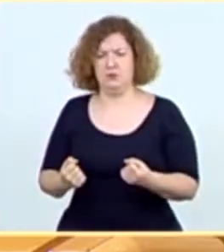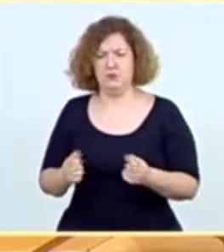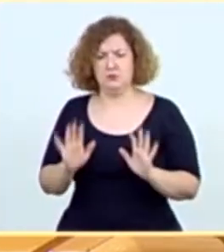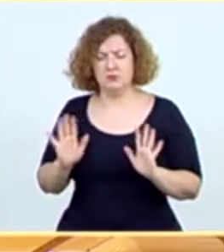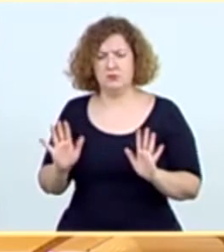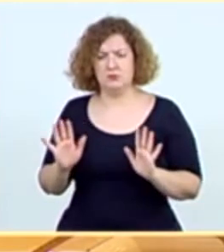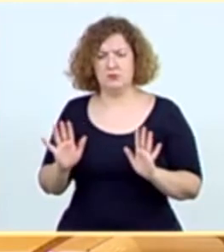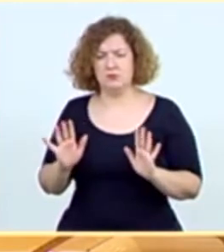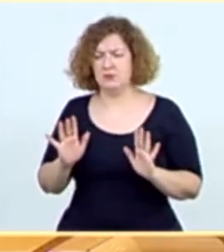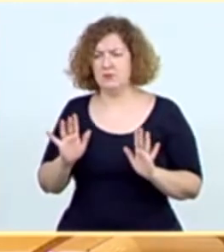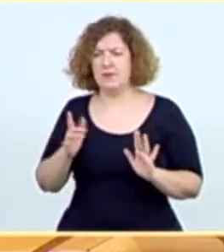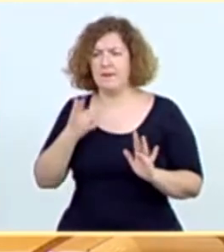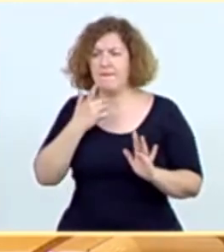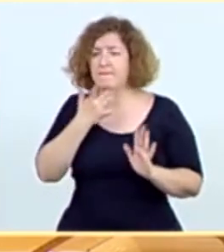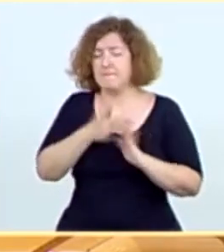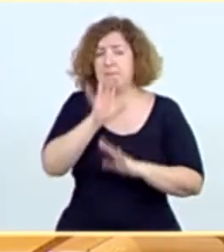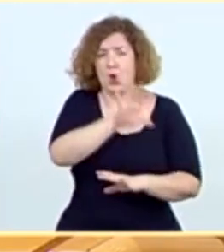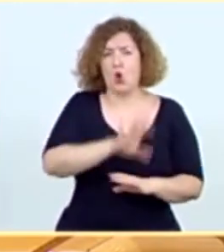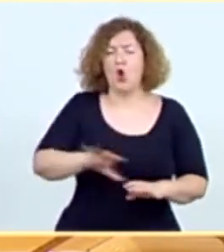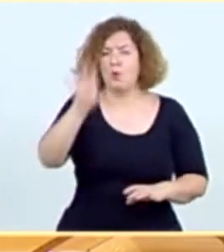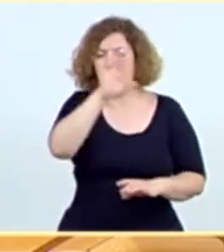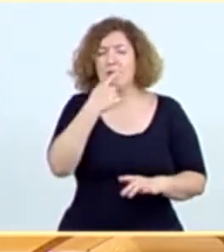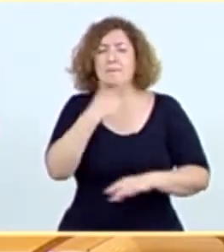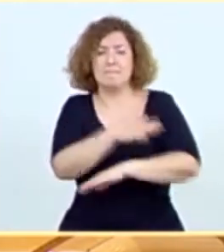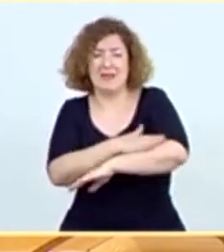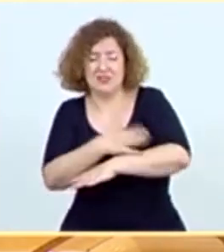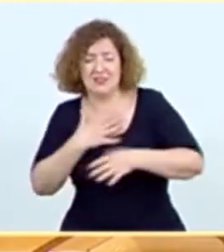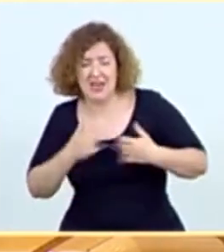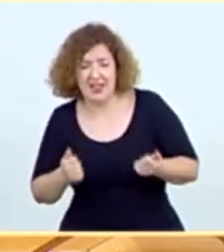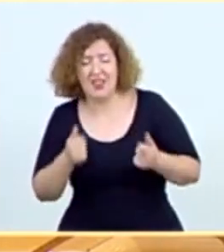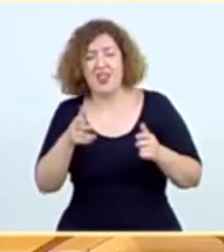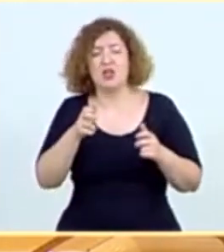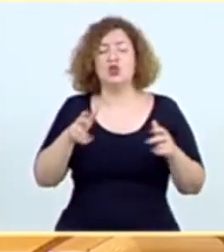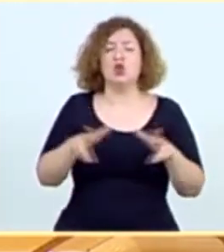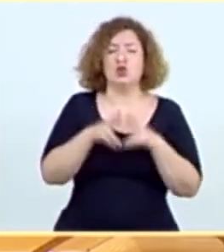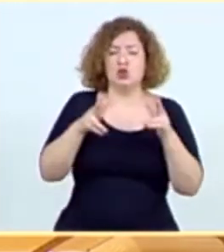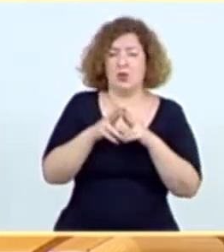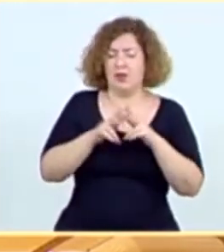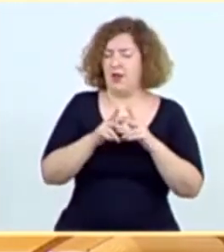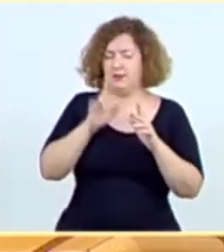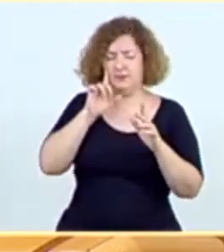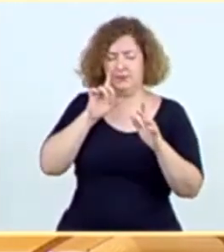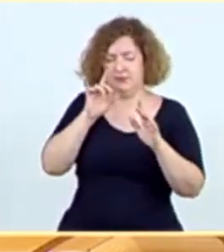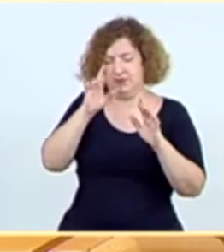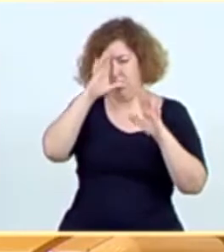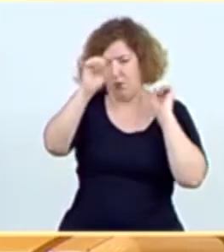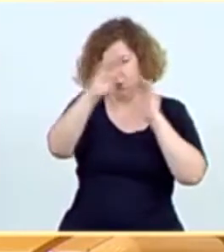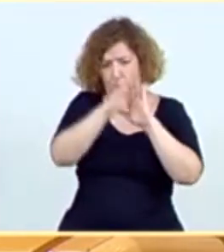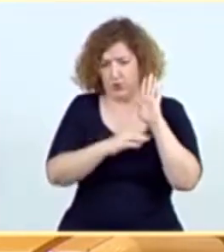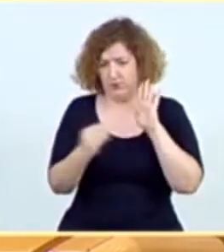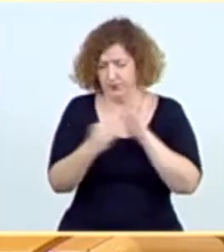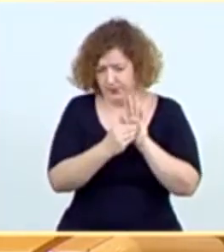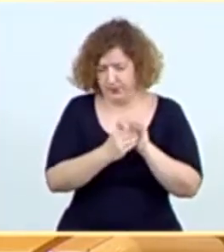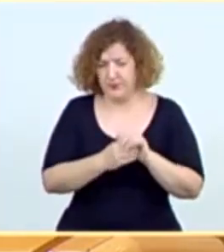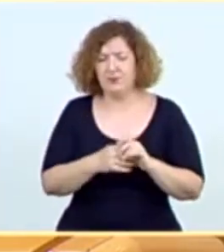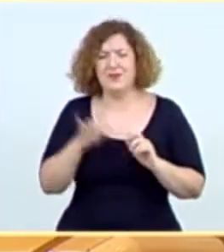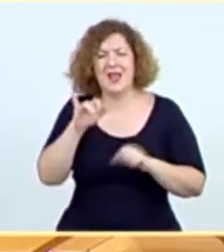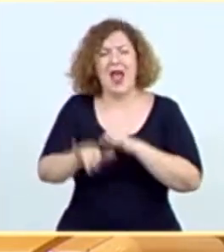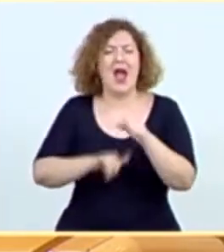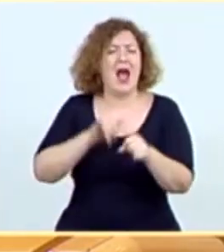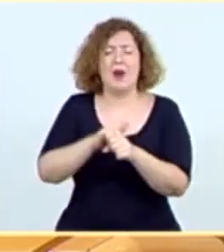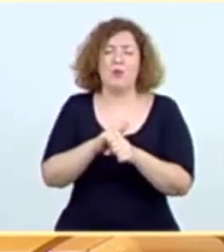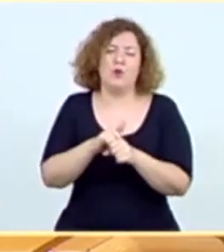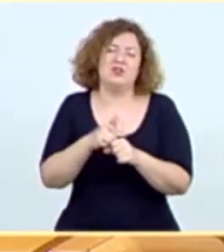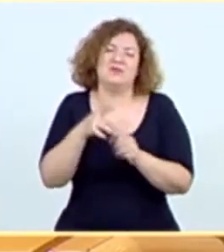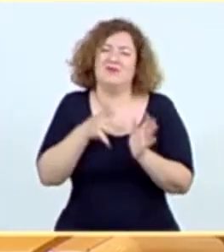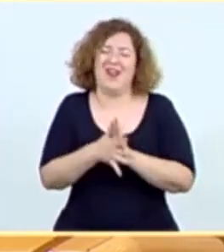replantamiento por parte de las comunidades autónomas del Ministerio de Sanidad y Derechos Sociales respecto a las residencias de ancianos. Aeropuertos. Mire, riesgo cero no lo